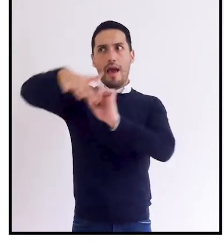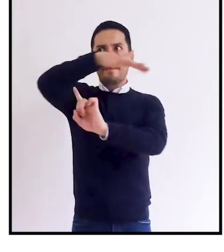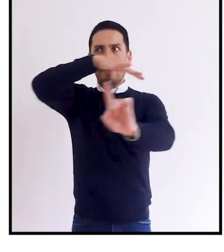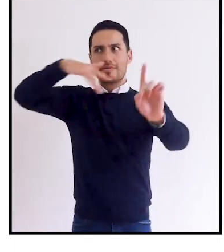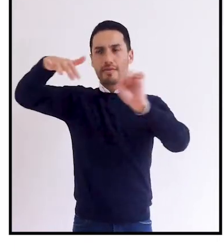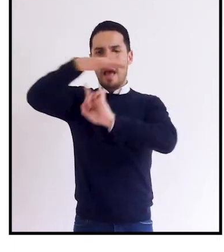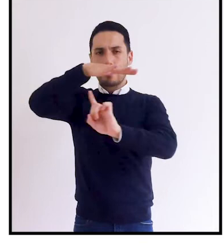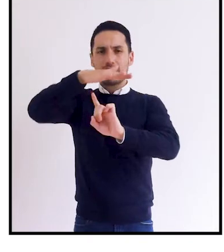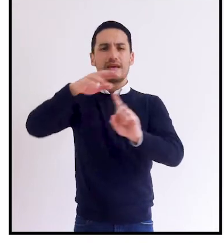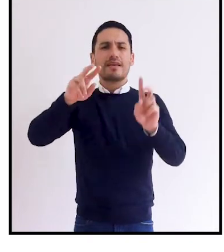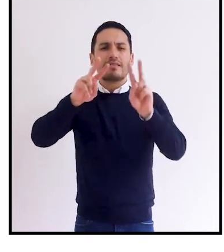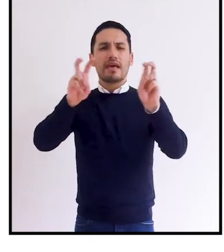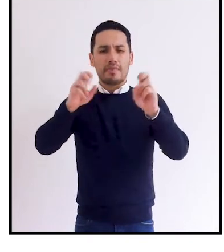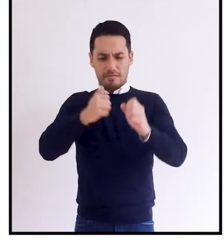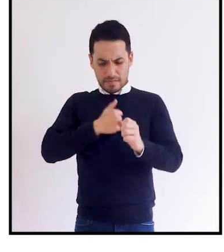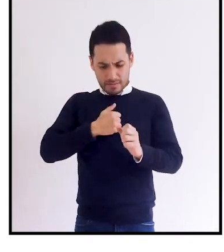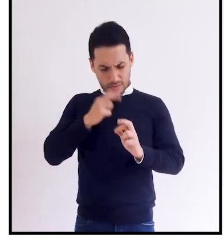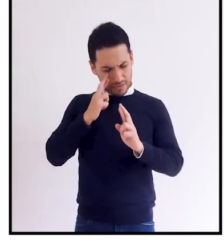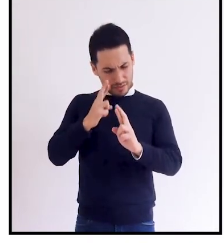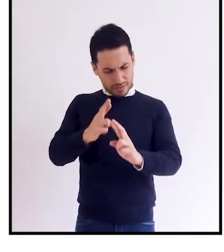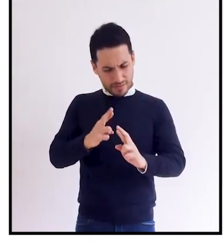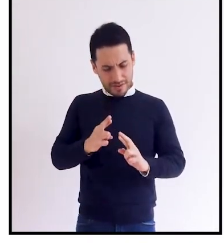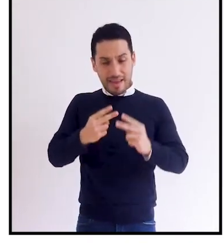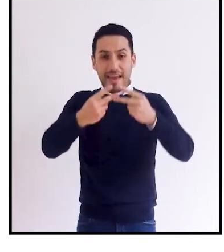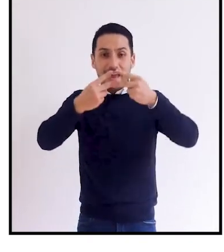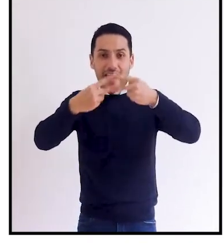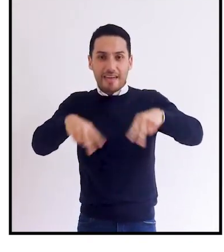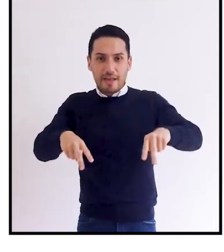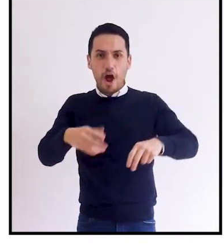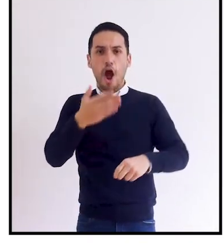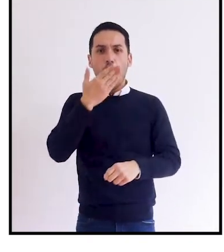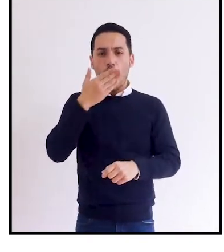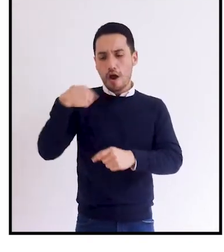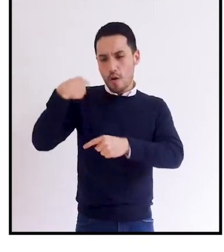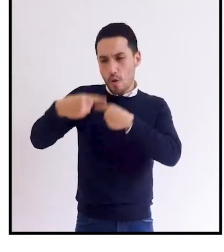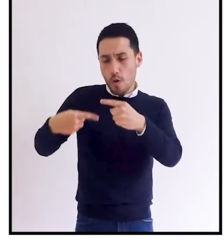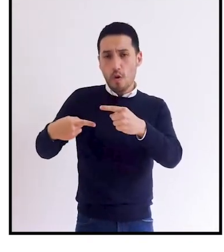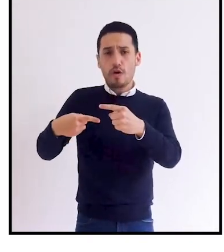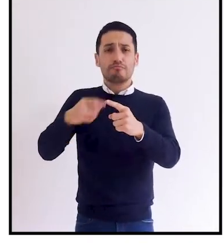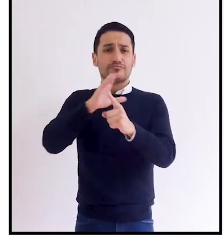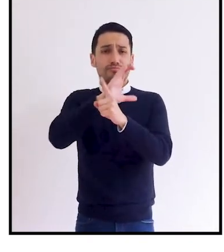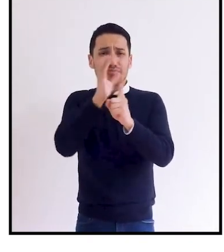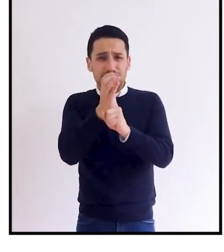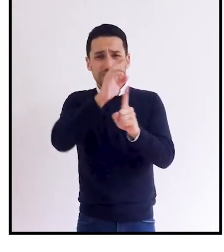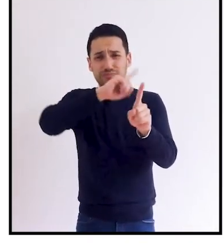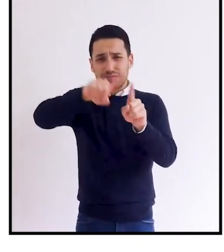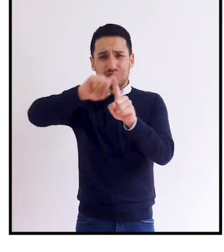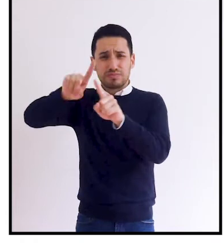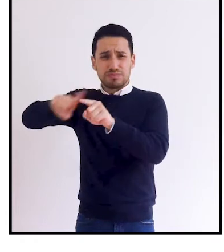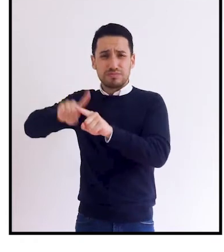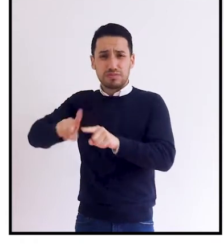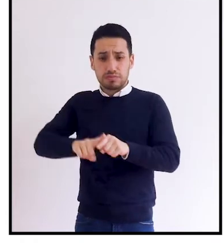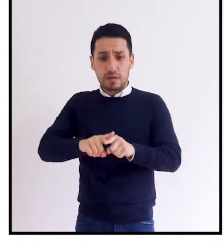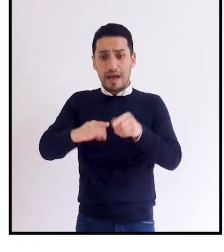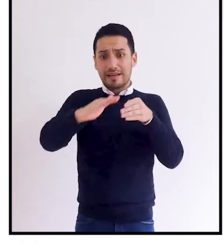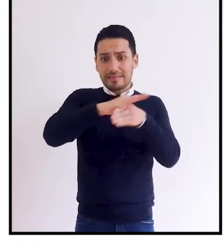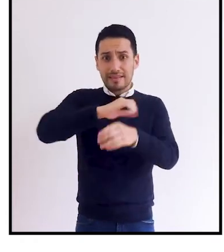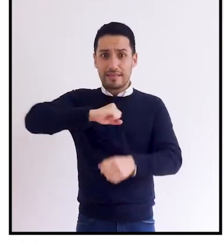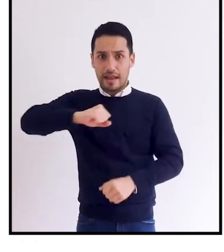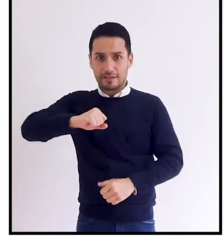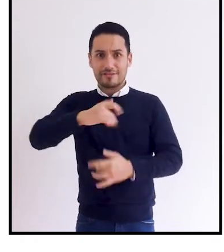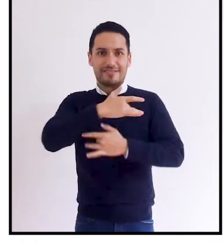indaga sobre temas de autorreconocimiento, género, etnia, costumbres, entre otros, acceso a derechos,